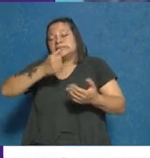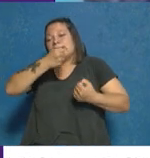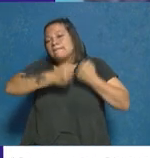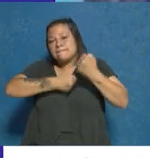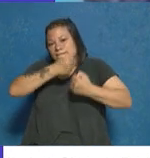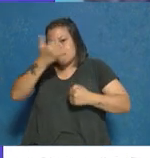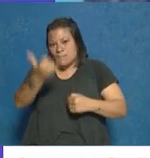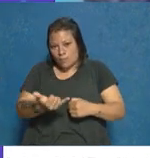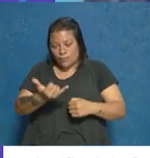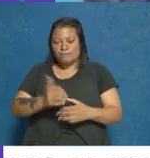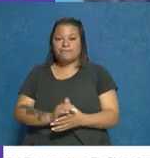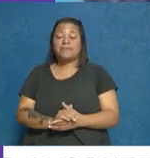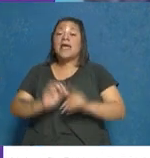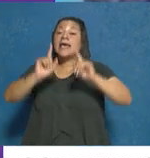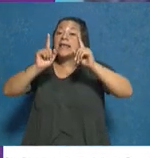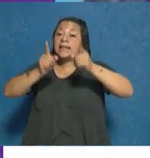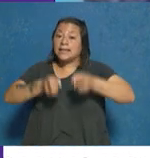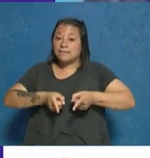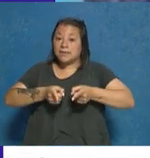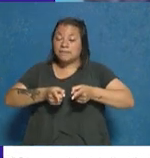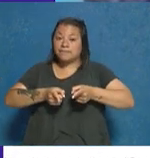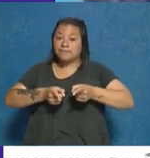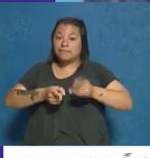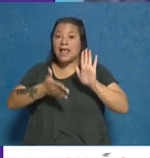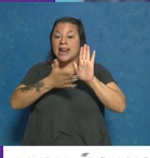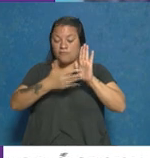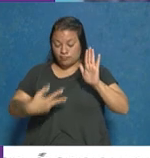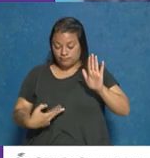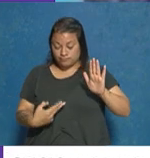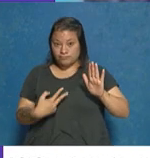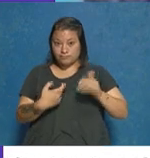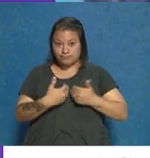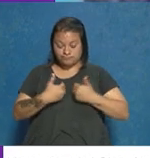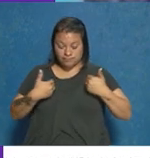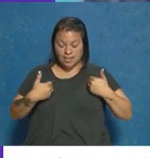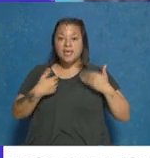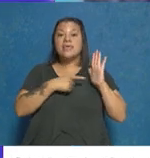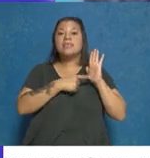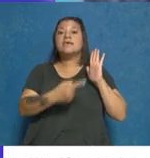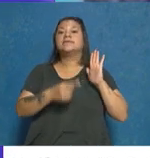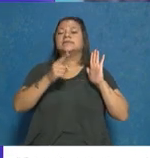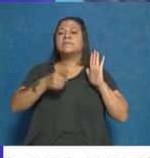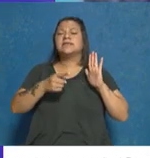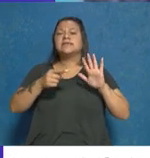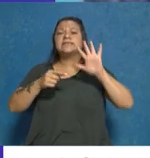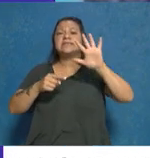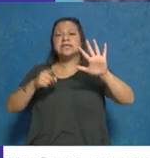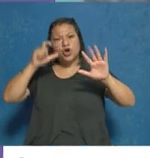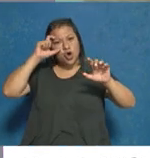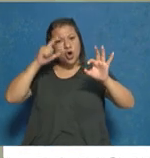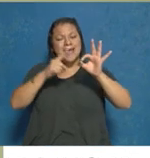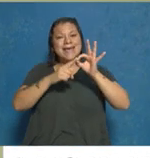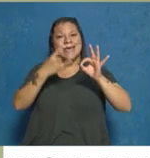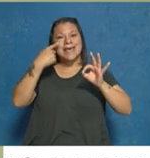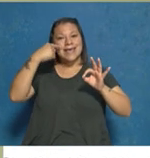características. Y, además, dice el informe de la necropsia, que presenta cinco equimosis en cara anterior